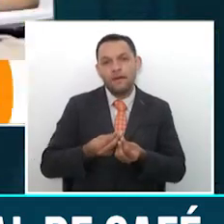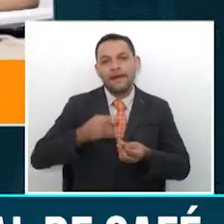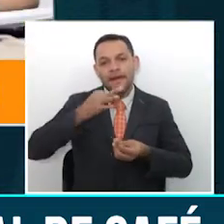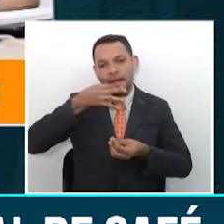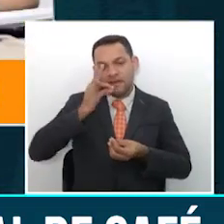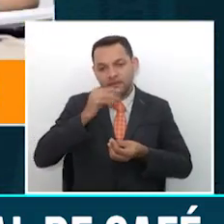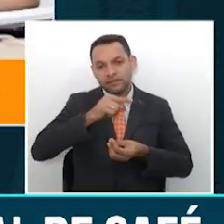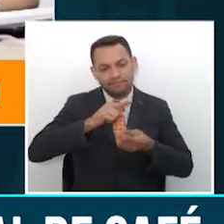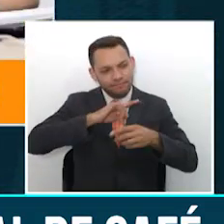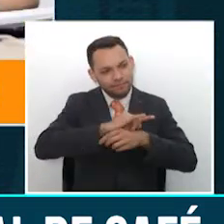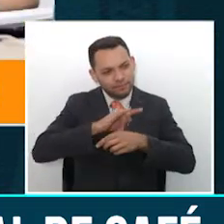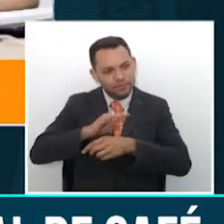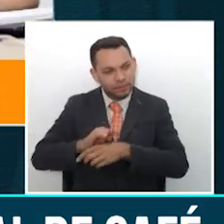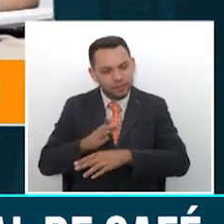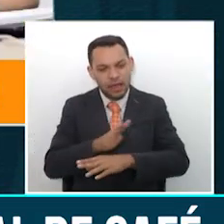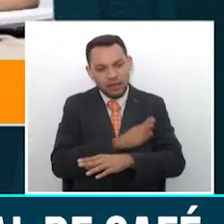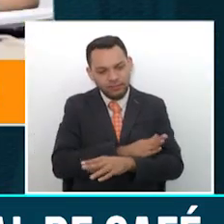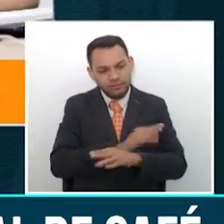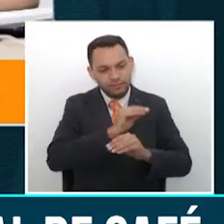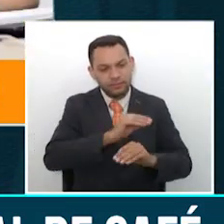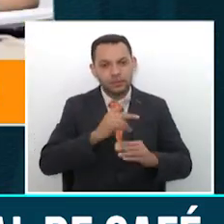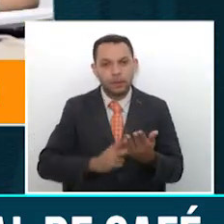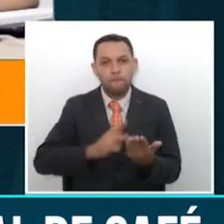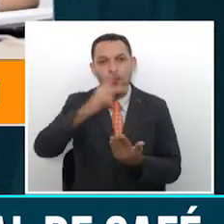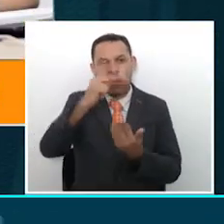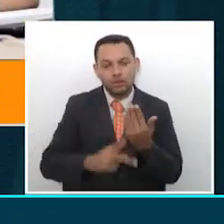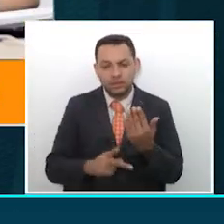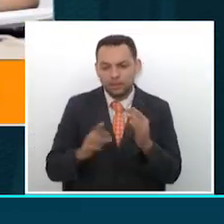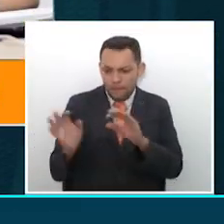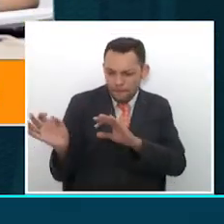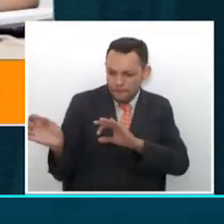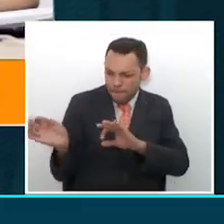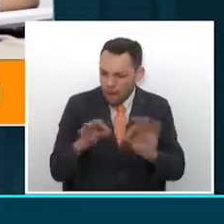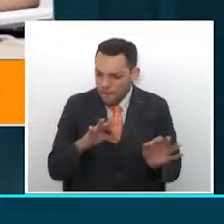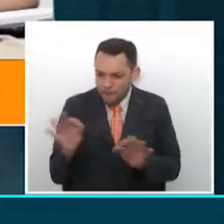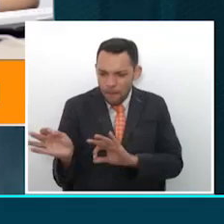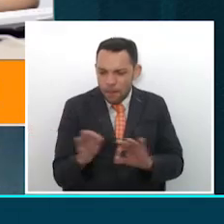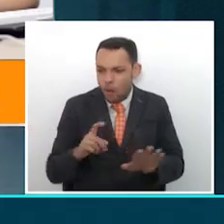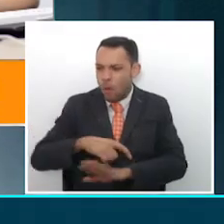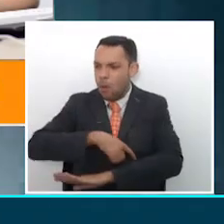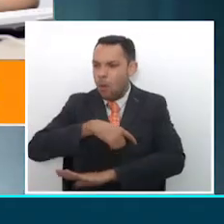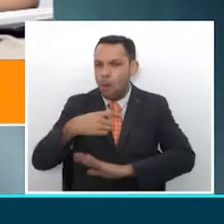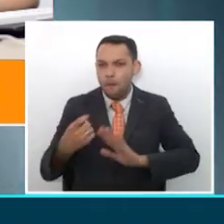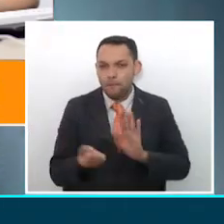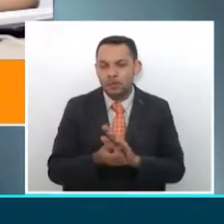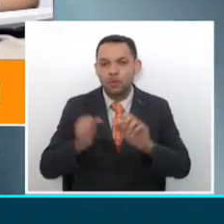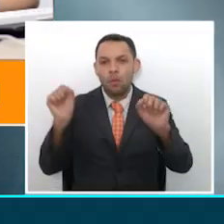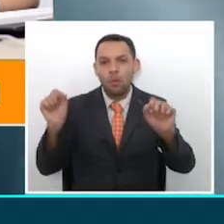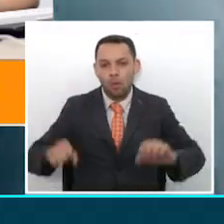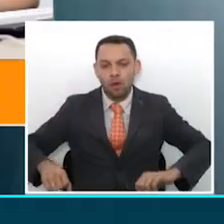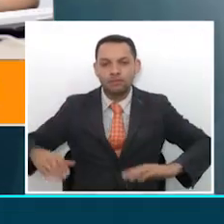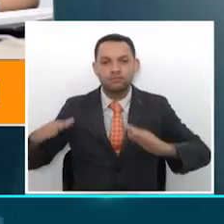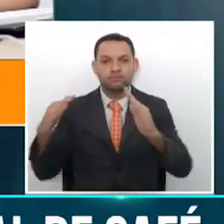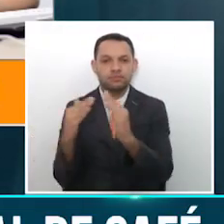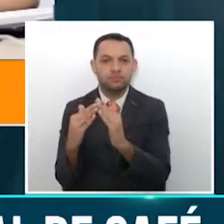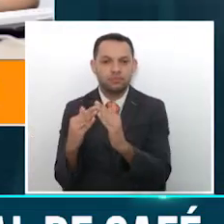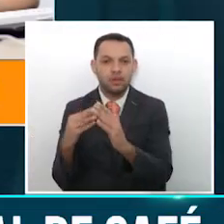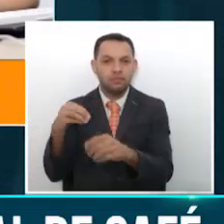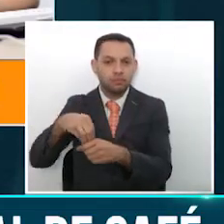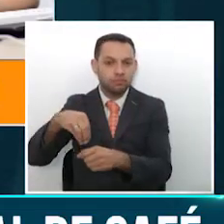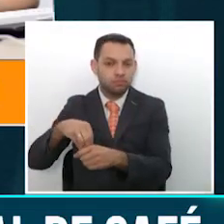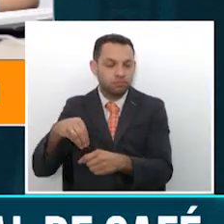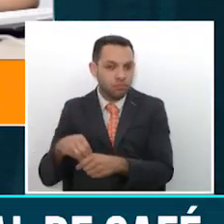Entonces estamos anticipándonos a un proyecto que permite tener un albergue temporal tipo hotel campestre,